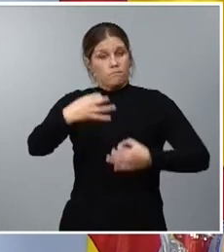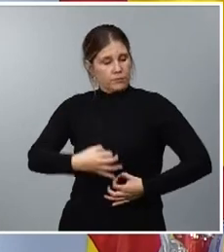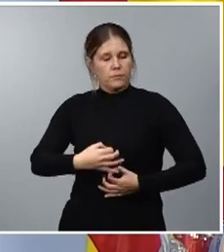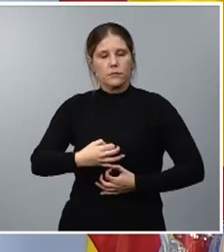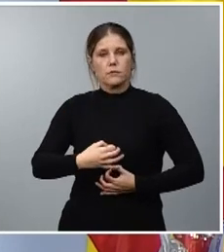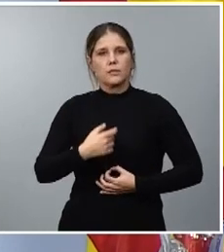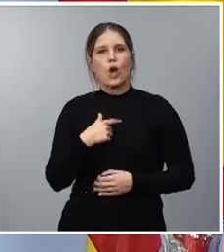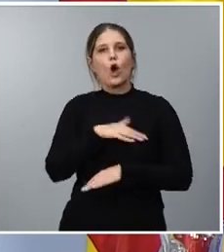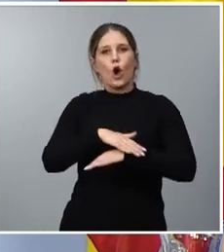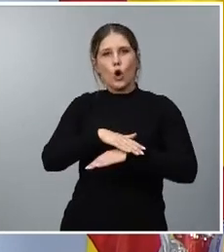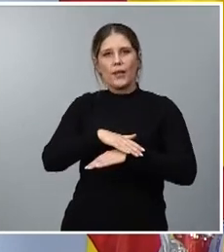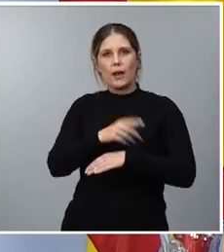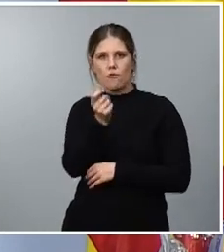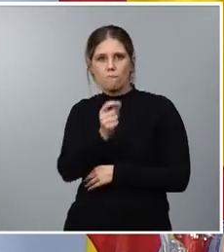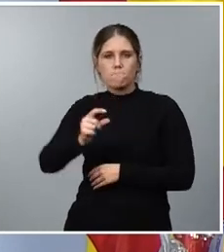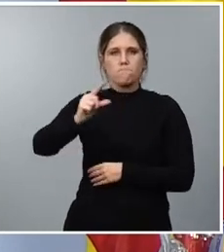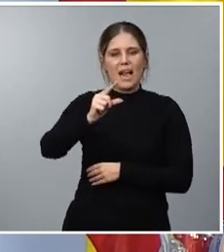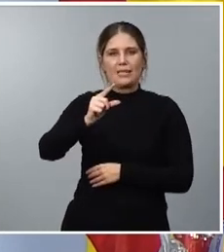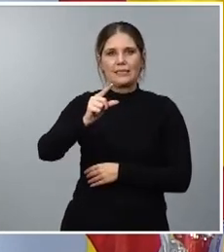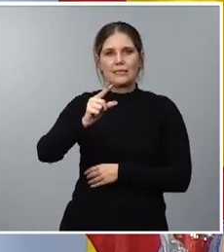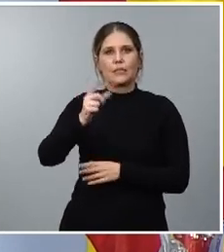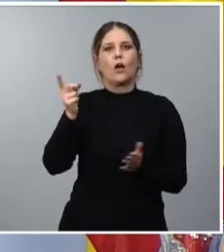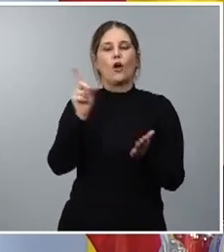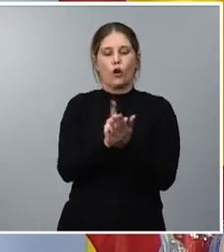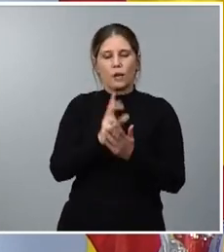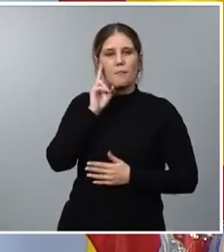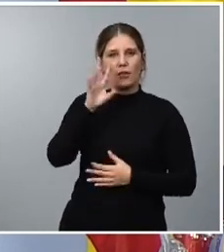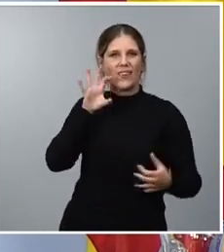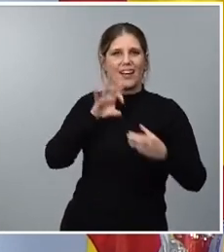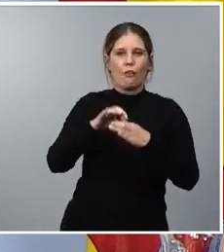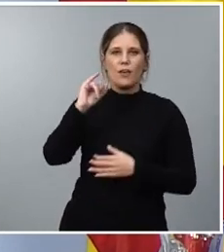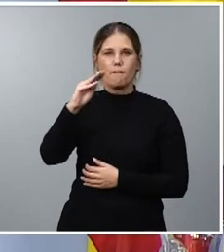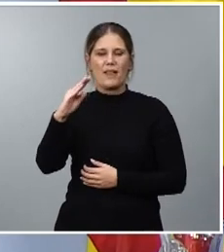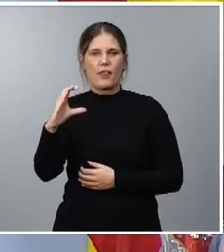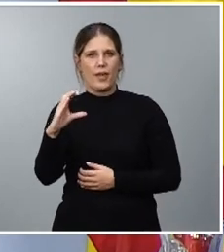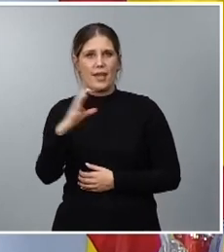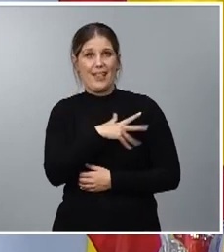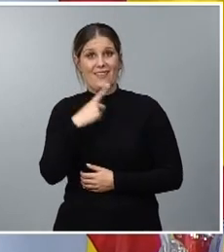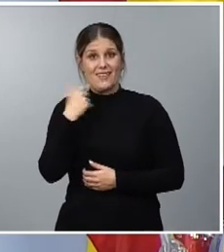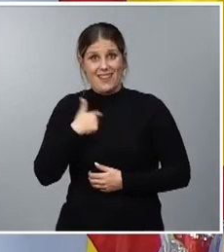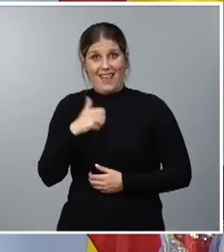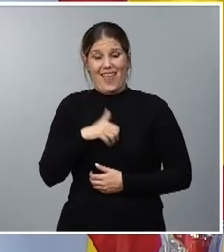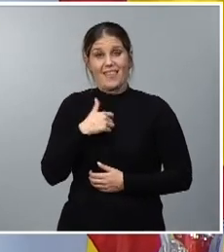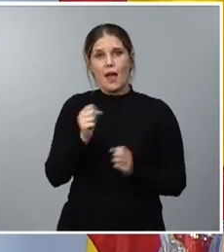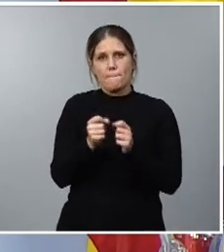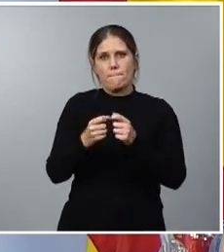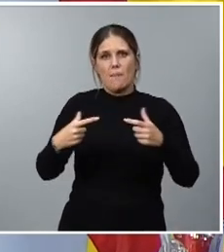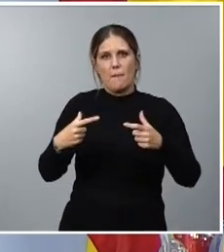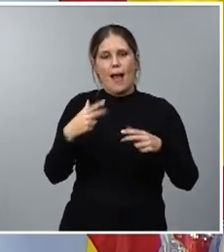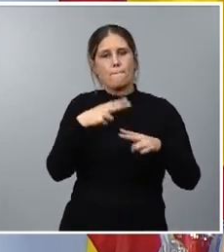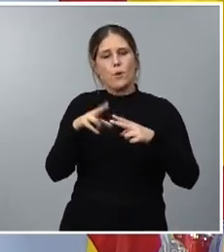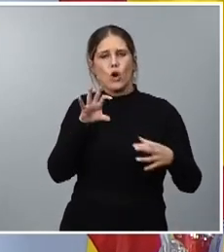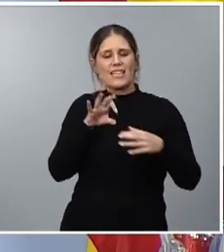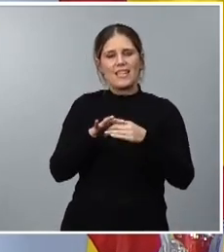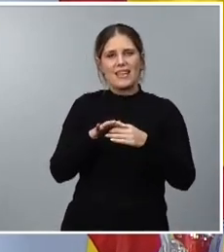revalorizará las pensiones al IPC. De hecho se experimenta un crecimiento en la política de pensiones del